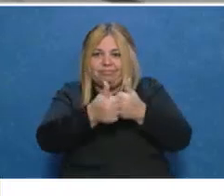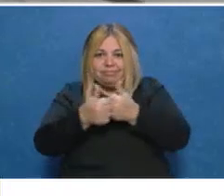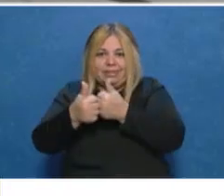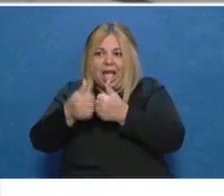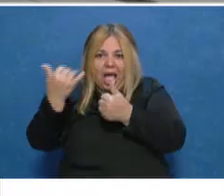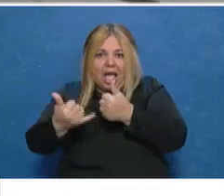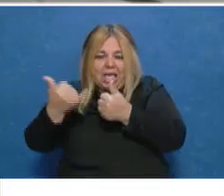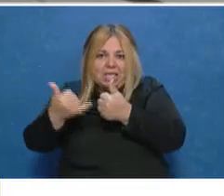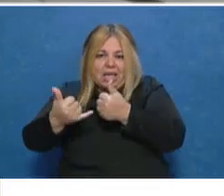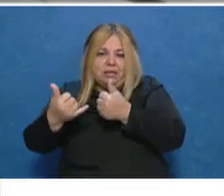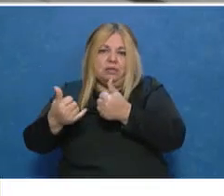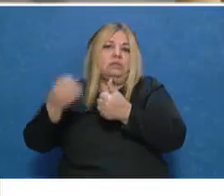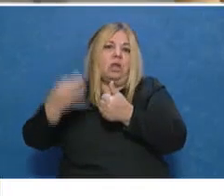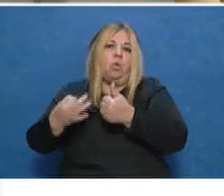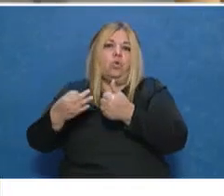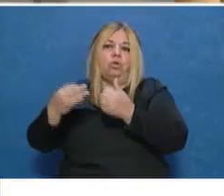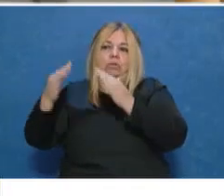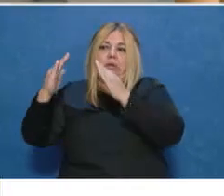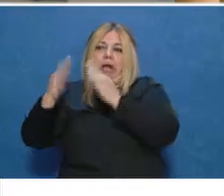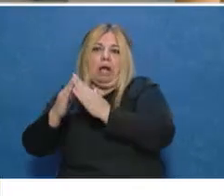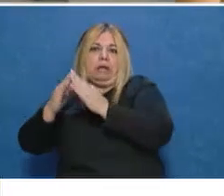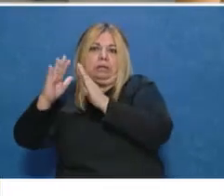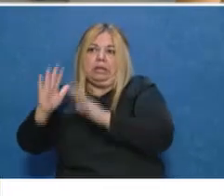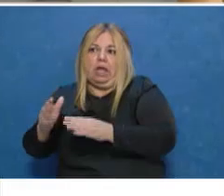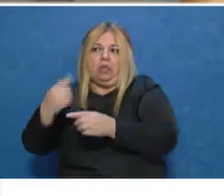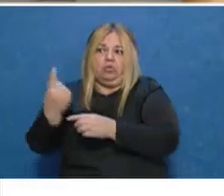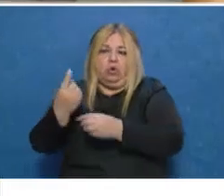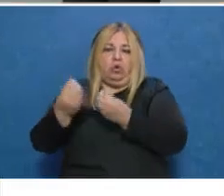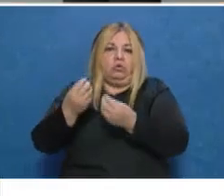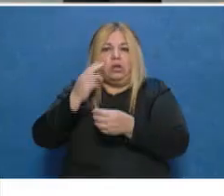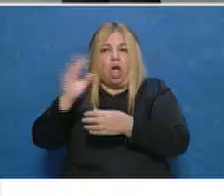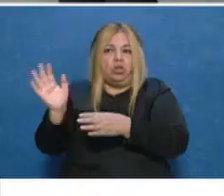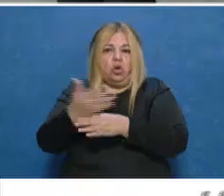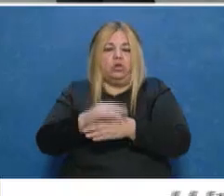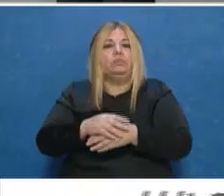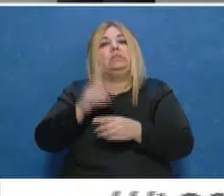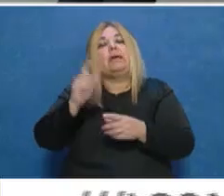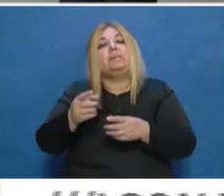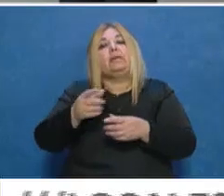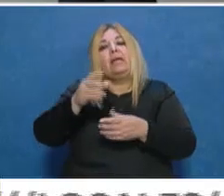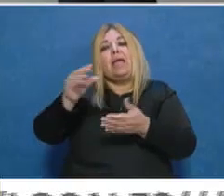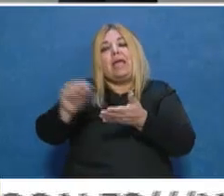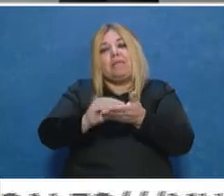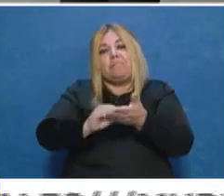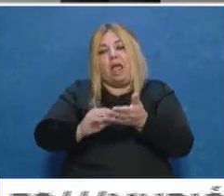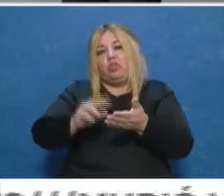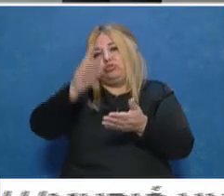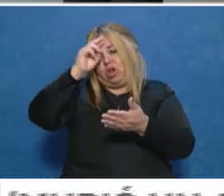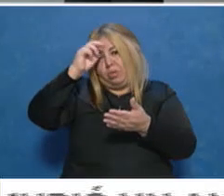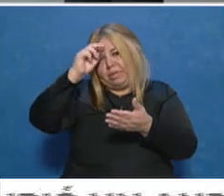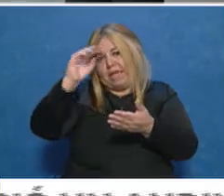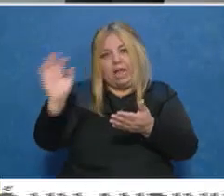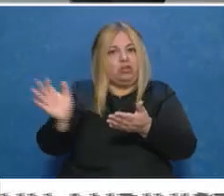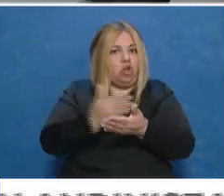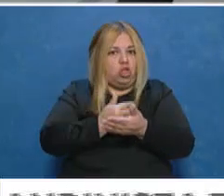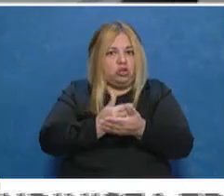paciente positivo del departamento de General Alvear y que también se protegió a todo el personal sanitario de este